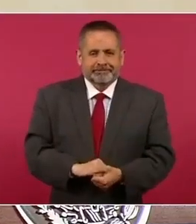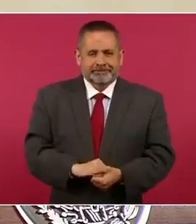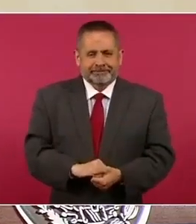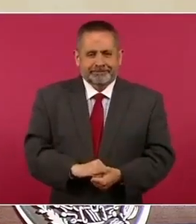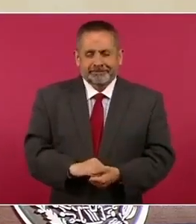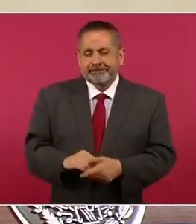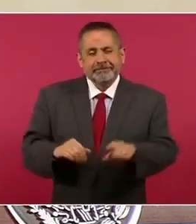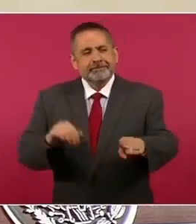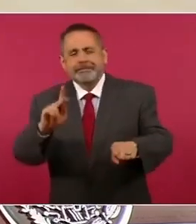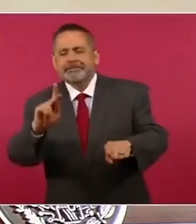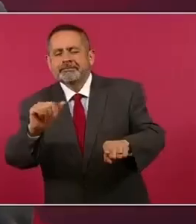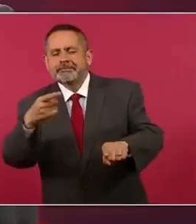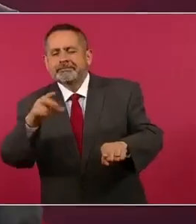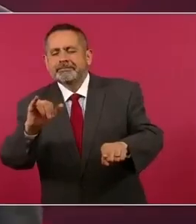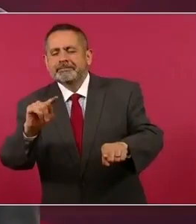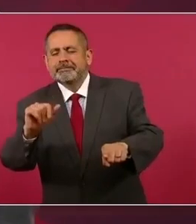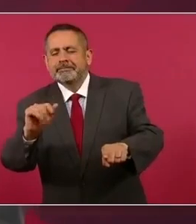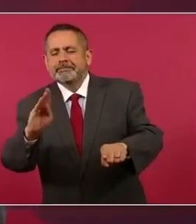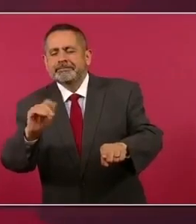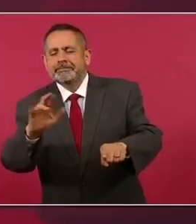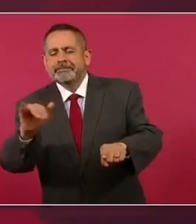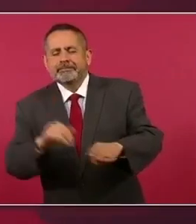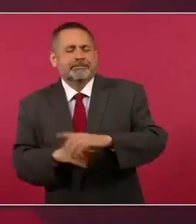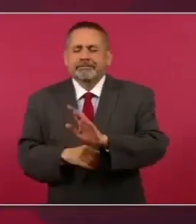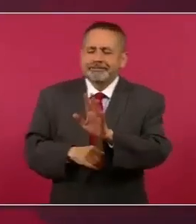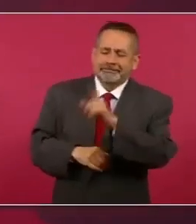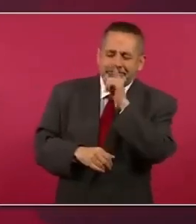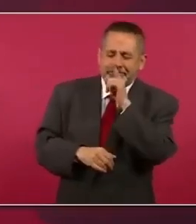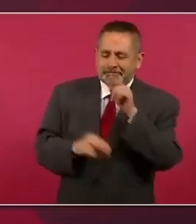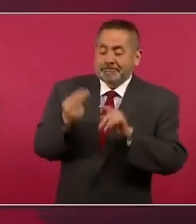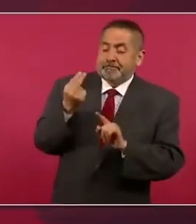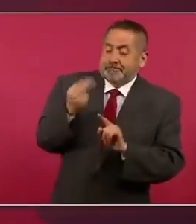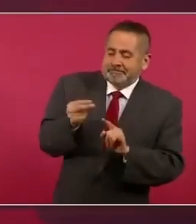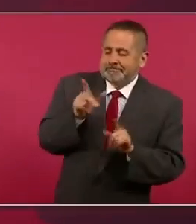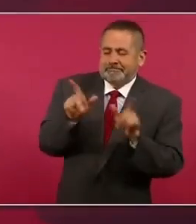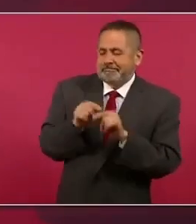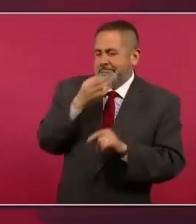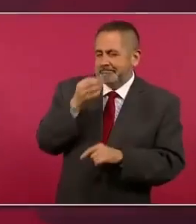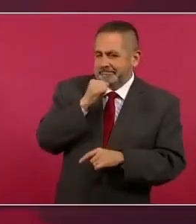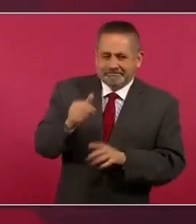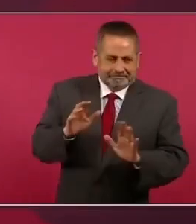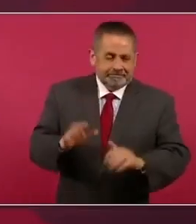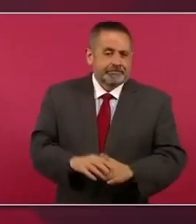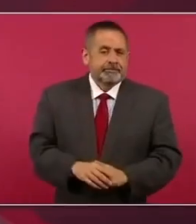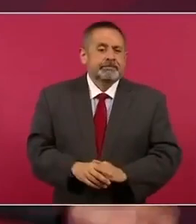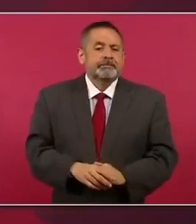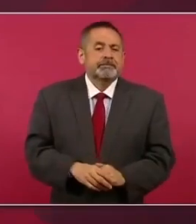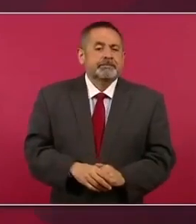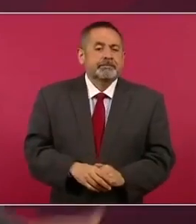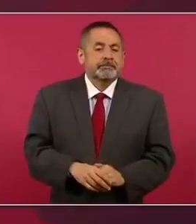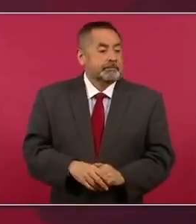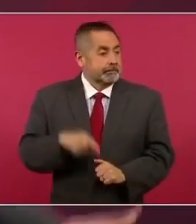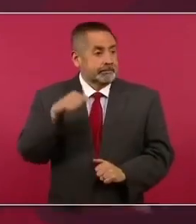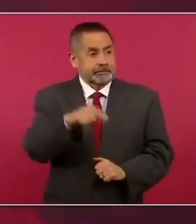no no este no voy a decir este el caso es que está